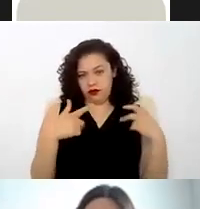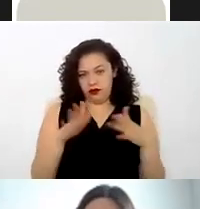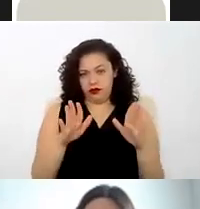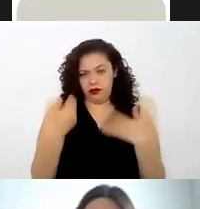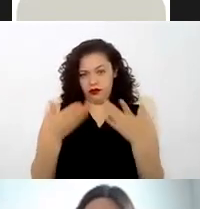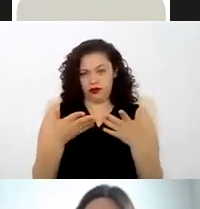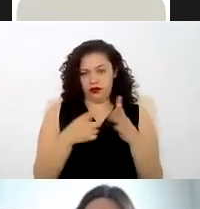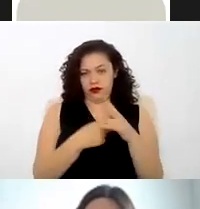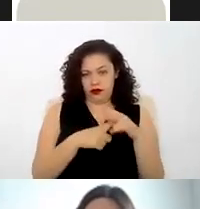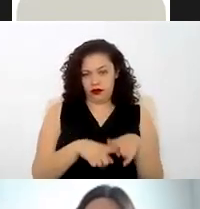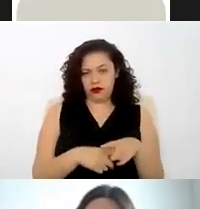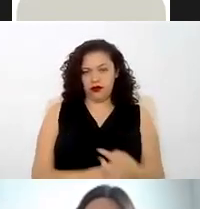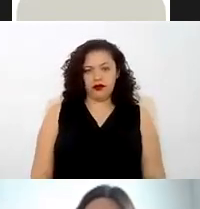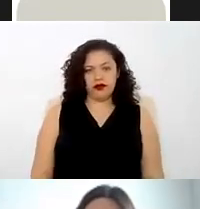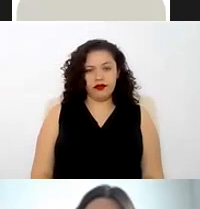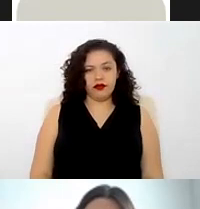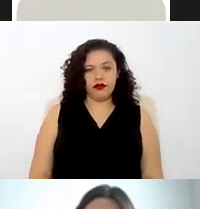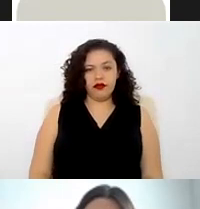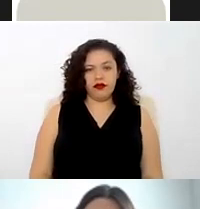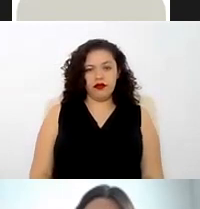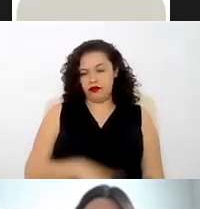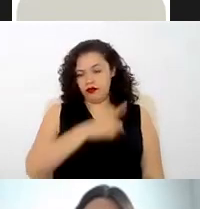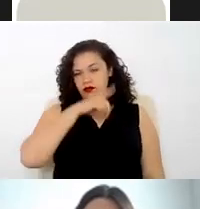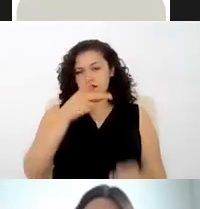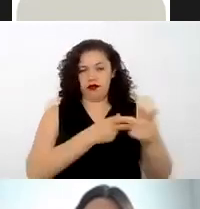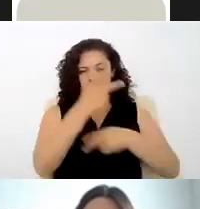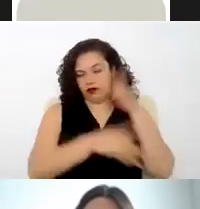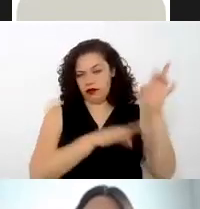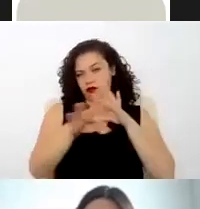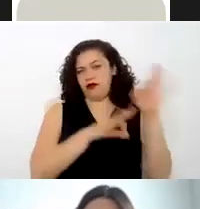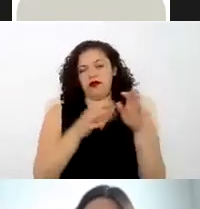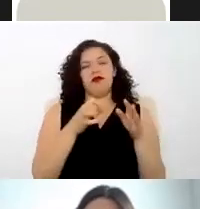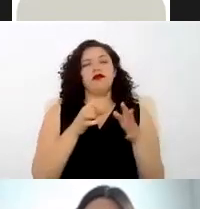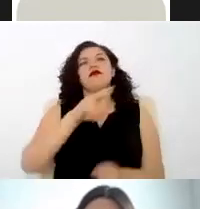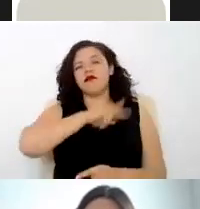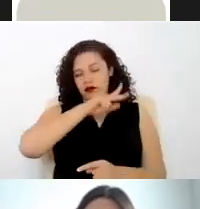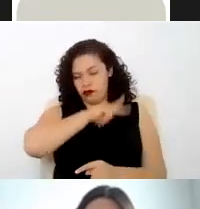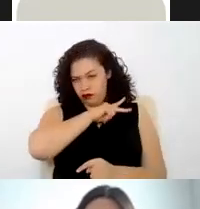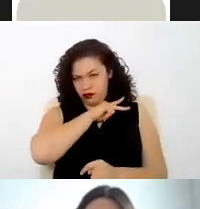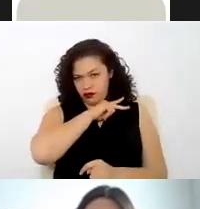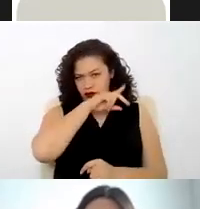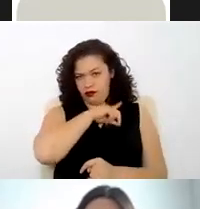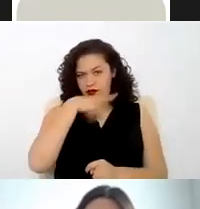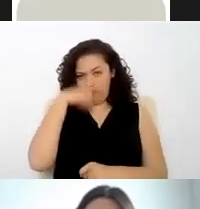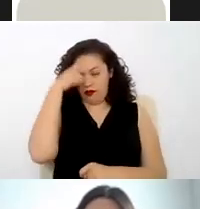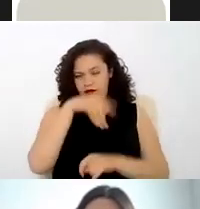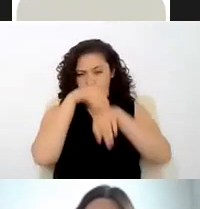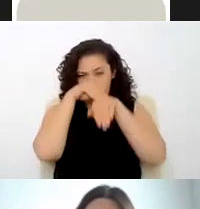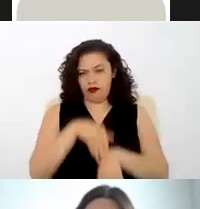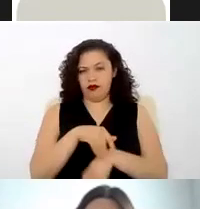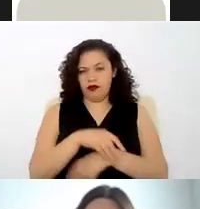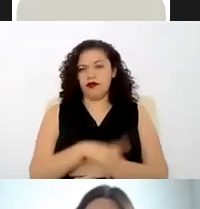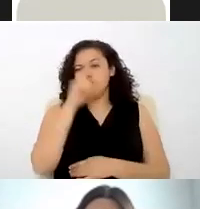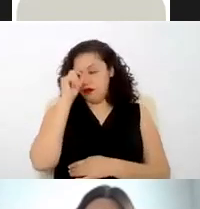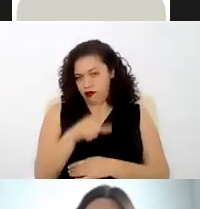es justamente que tiene que ver una prestación de trabajo digamos personal tiene que haber una subordinación y tiene que ser a